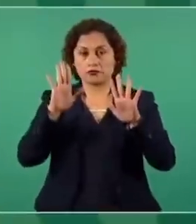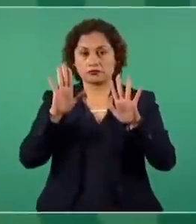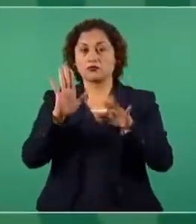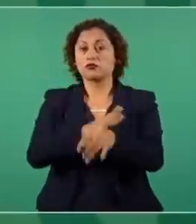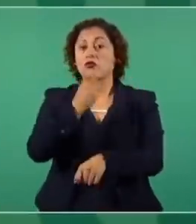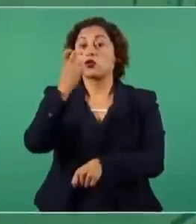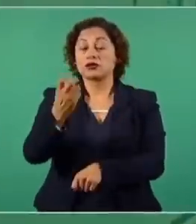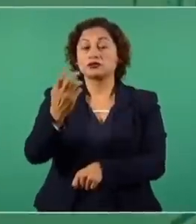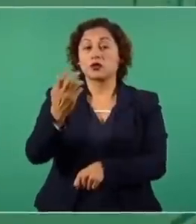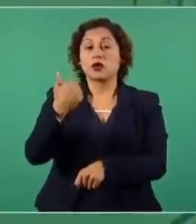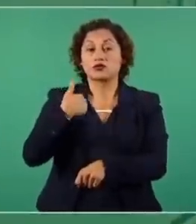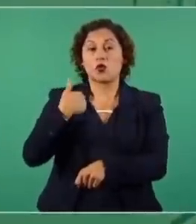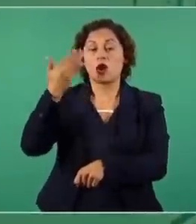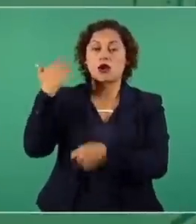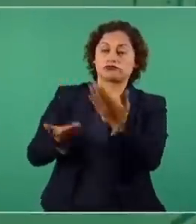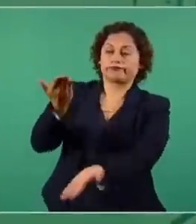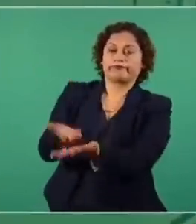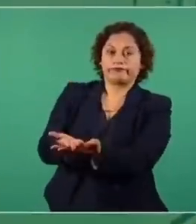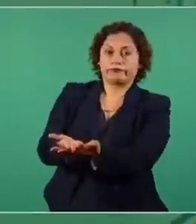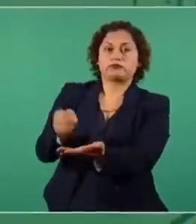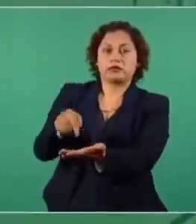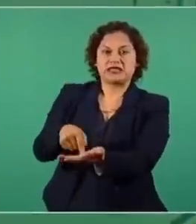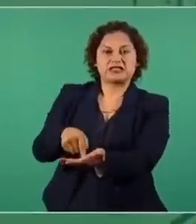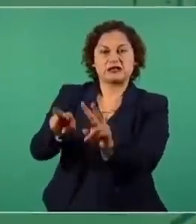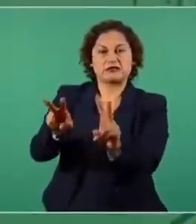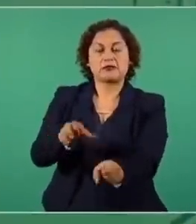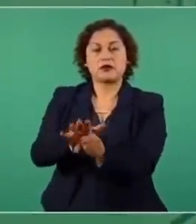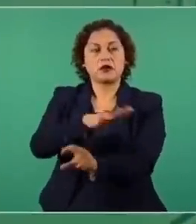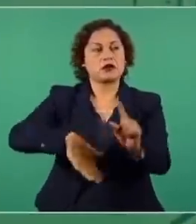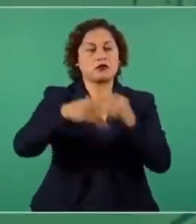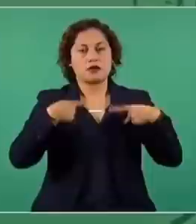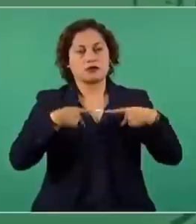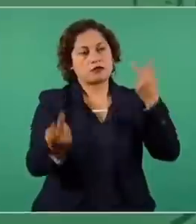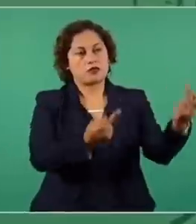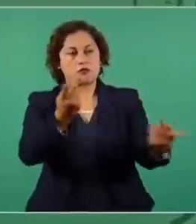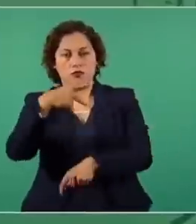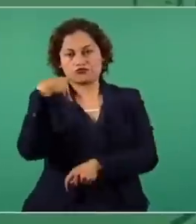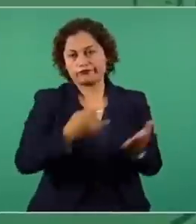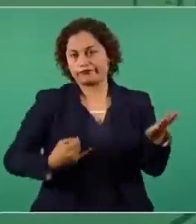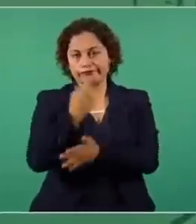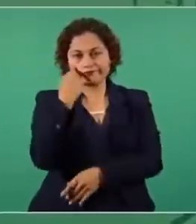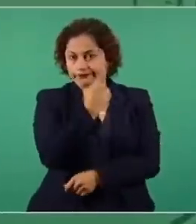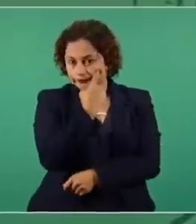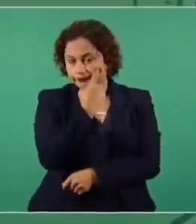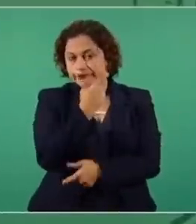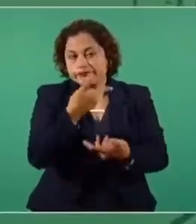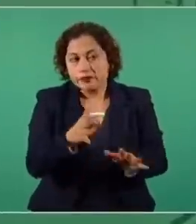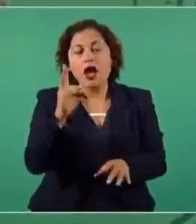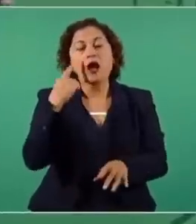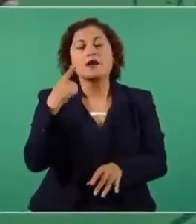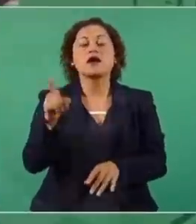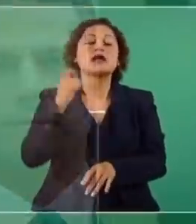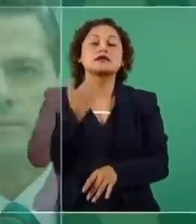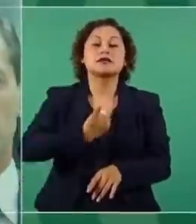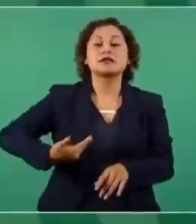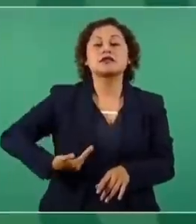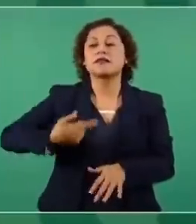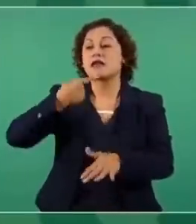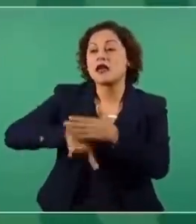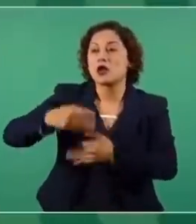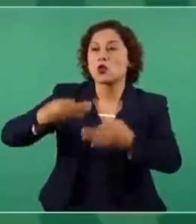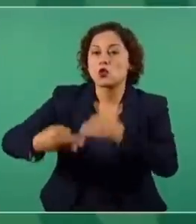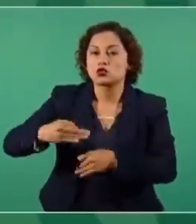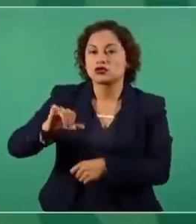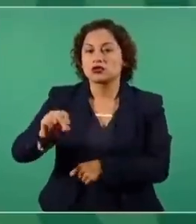Me tocó presentar la iniciativa para que la gente decidiera si se juzgaba a los expresidentes, a